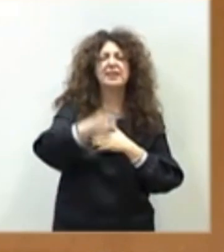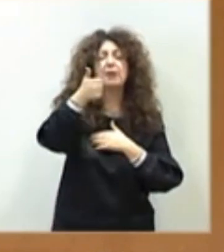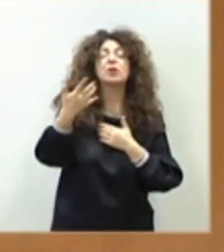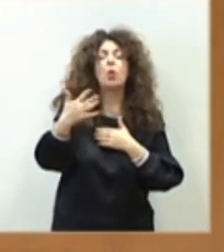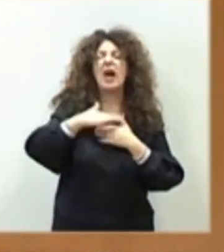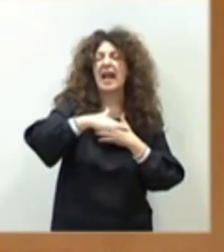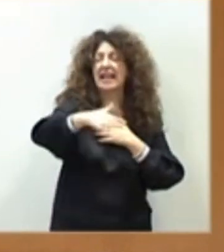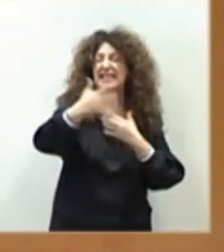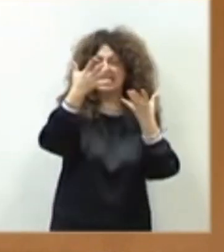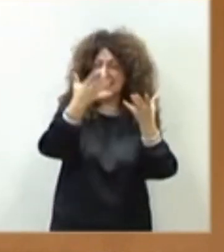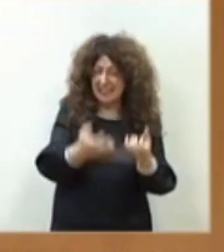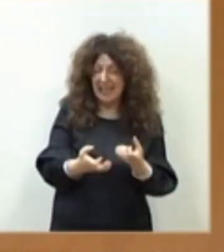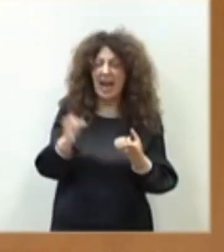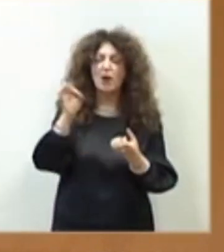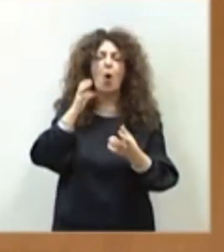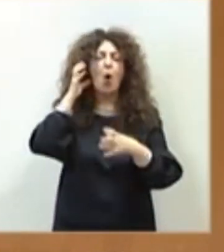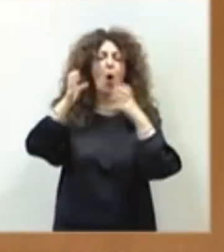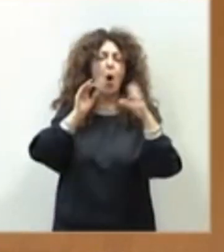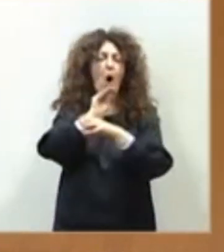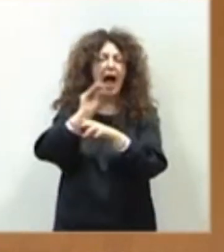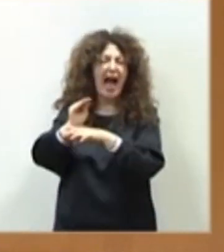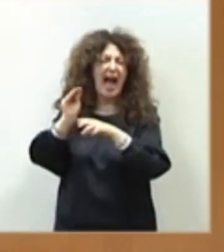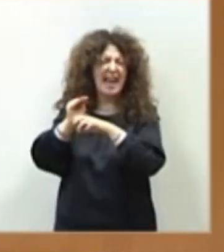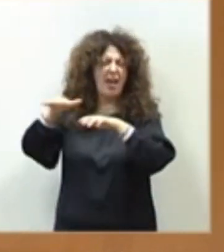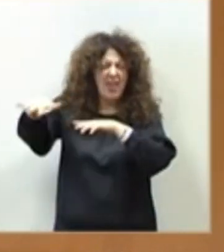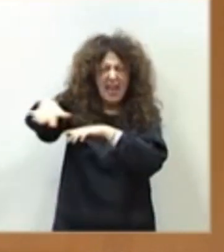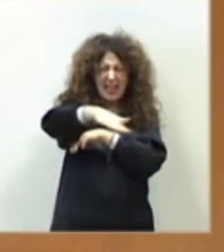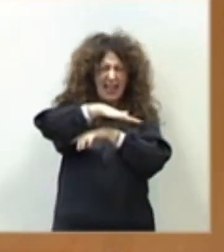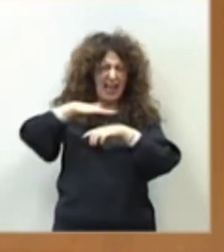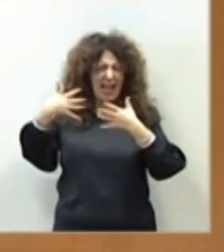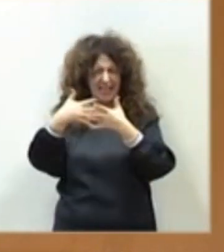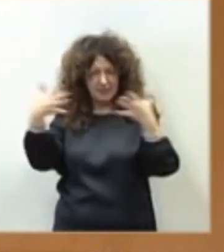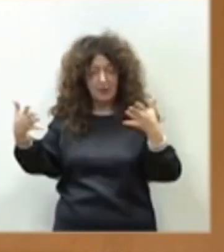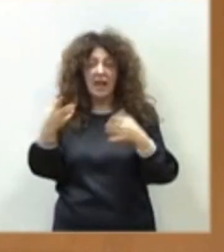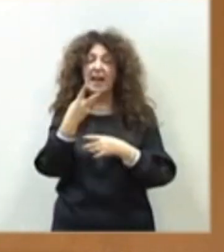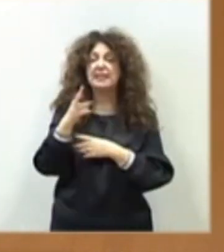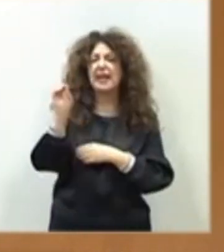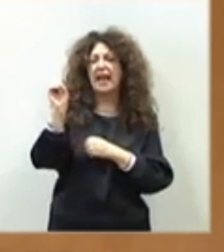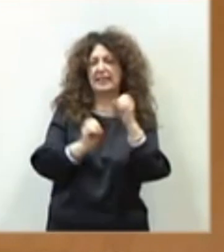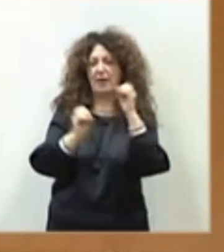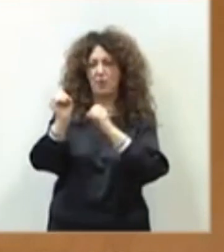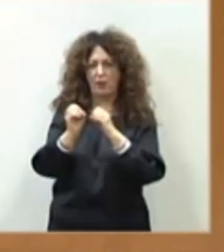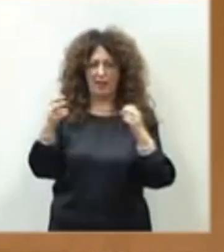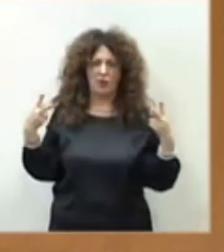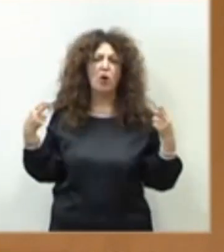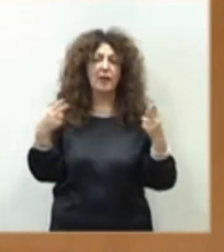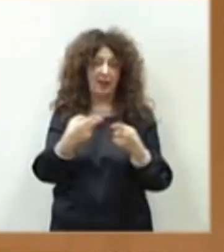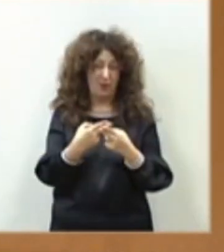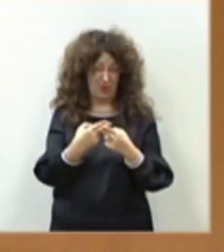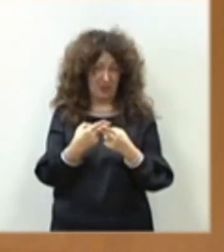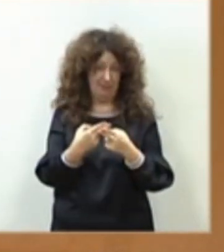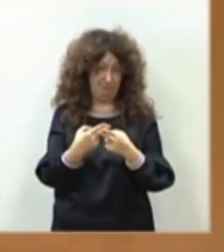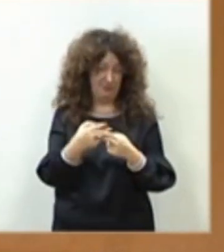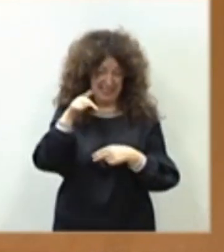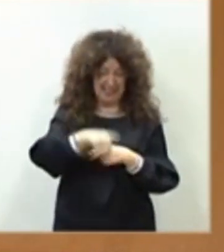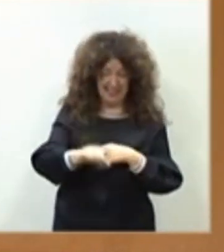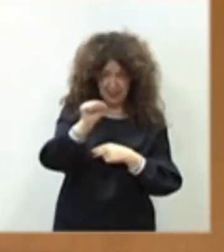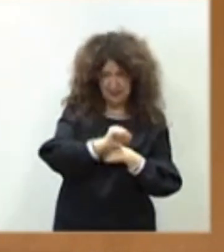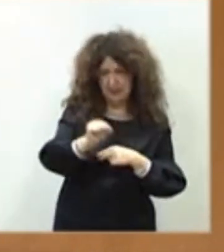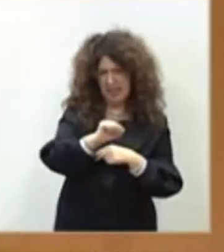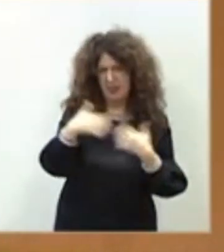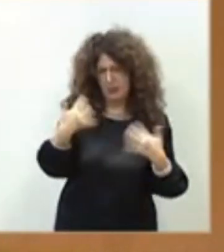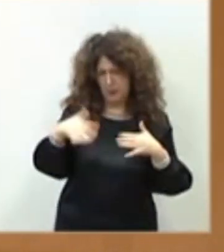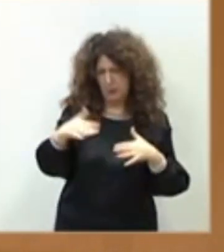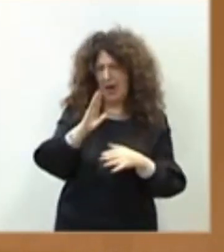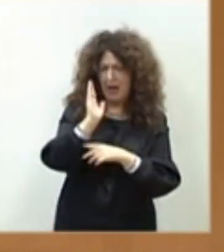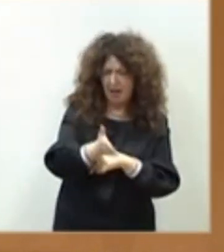secano, las de ganadería extensiva, recortes de en torno a un 30%, señor ministro. Hombre, en un año en el cual están golpeados por la